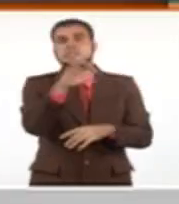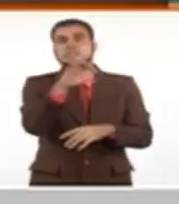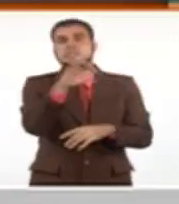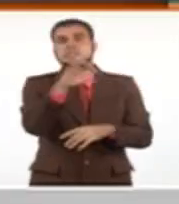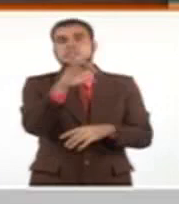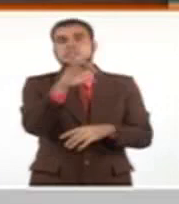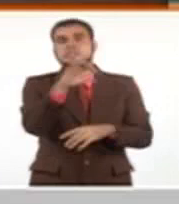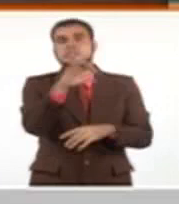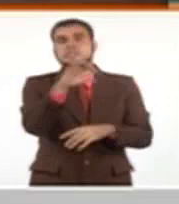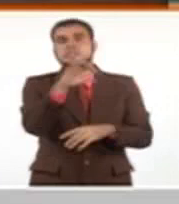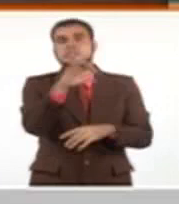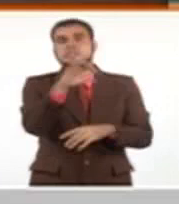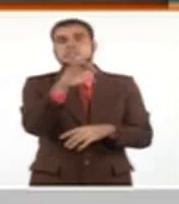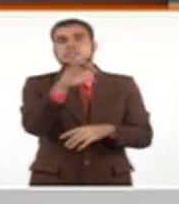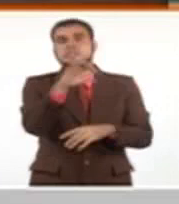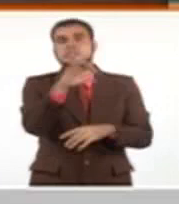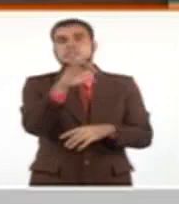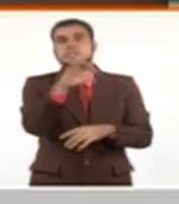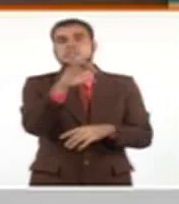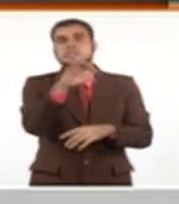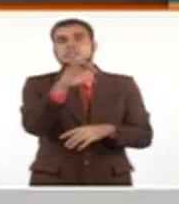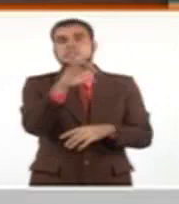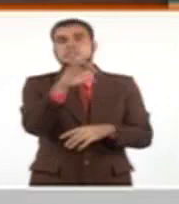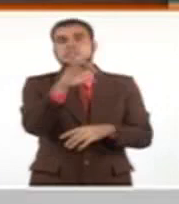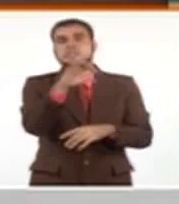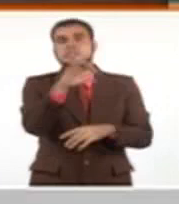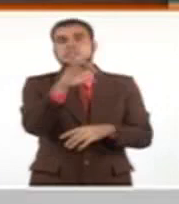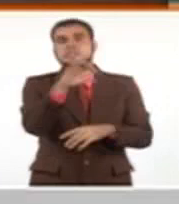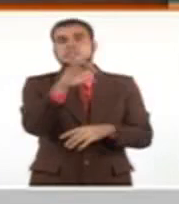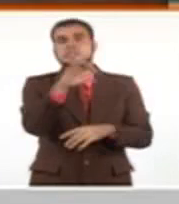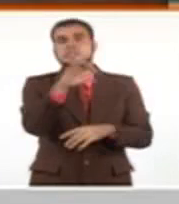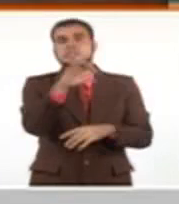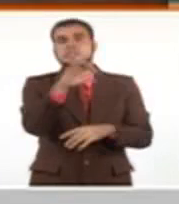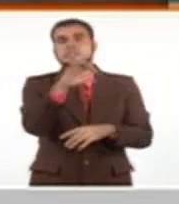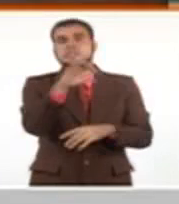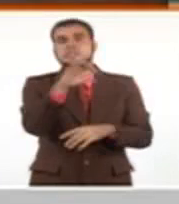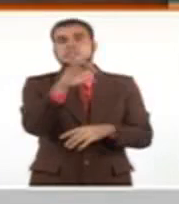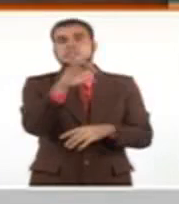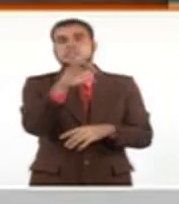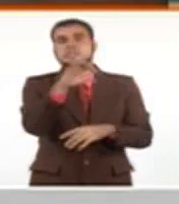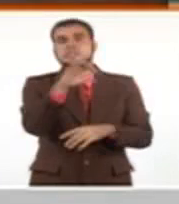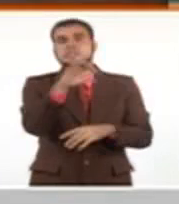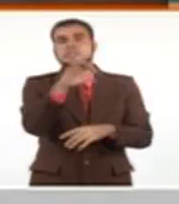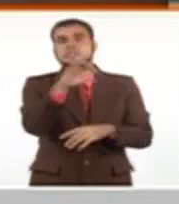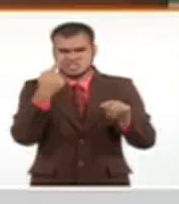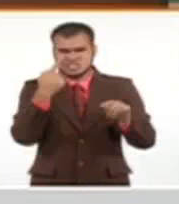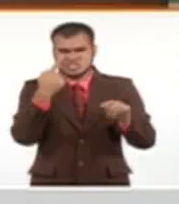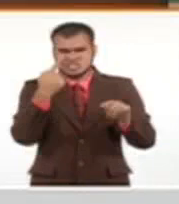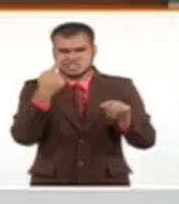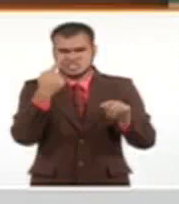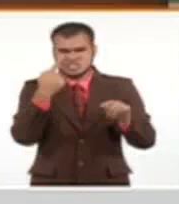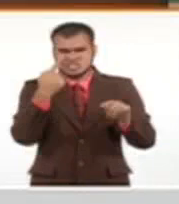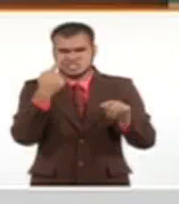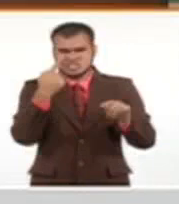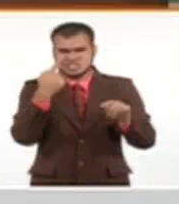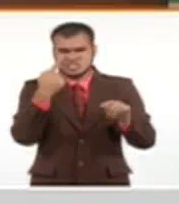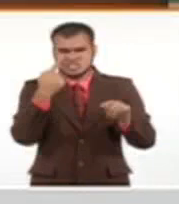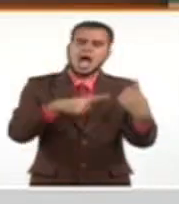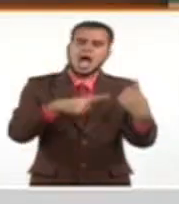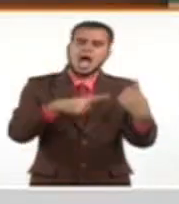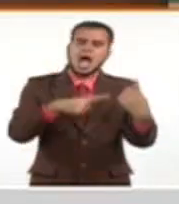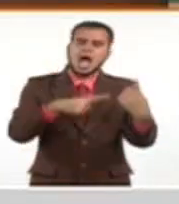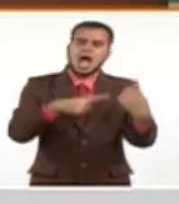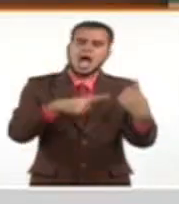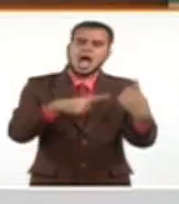en un sistema tropical en extratropical. Pero en el trópico profundo ha habido tan solo algunos huracanes que han ido rápido